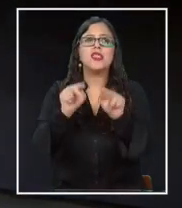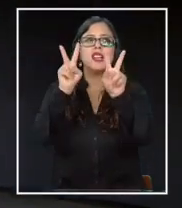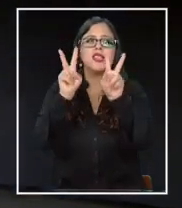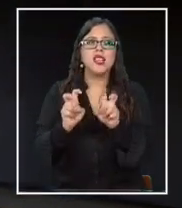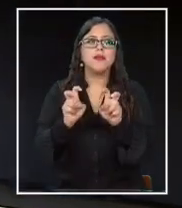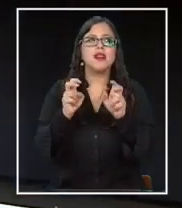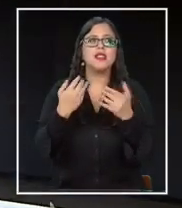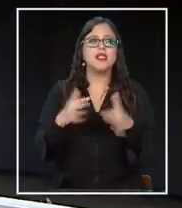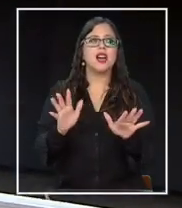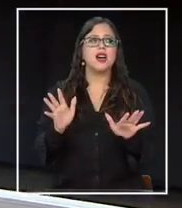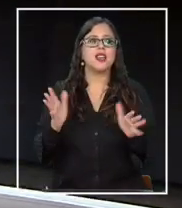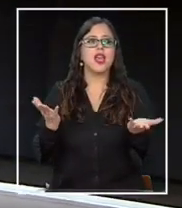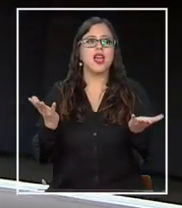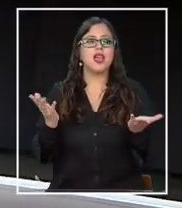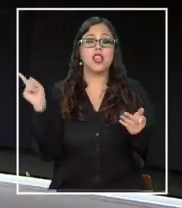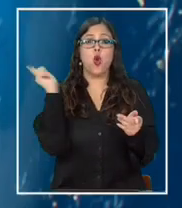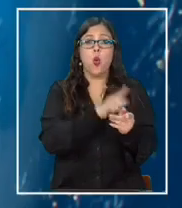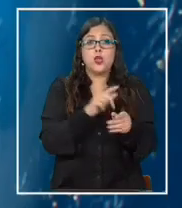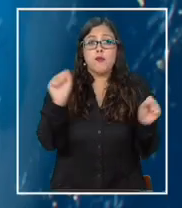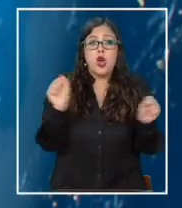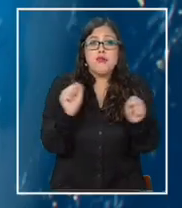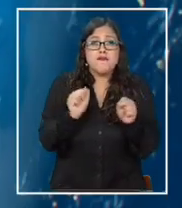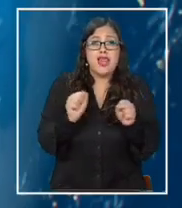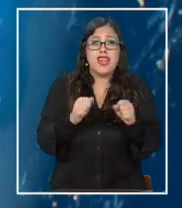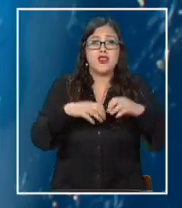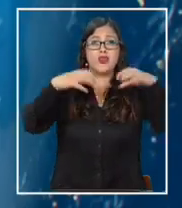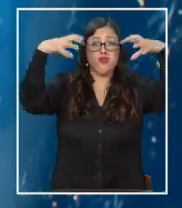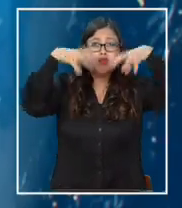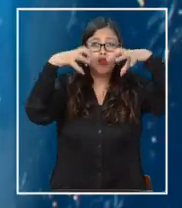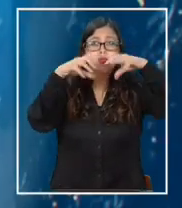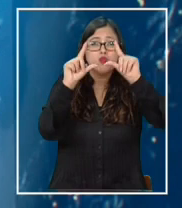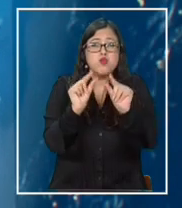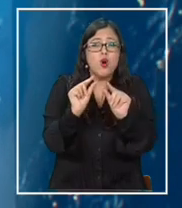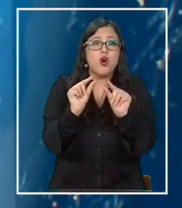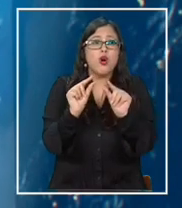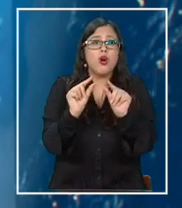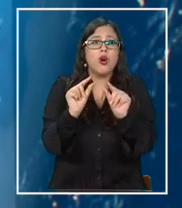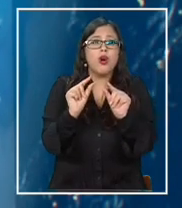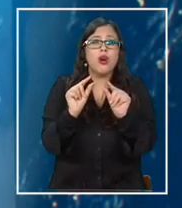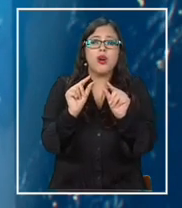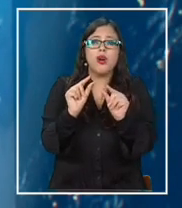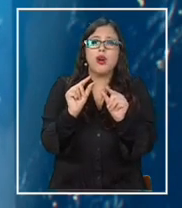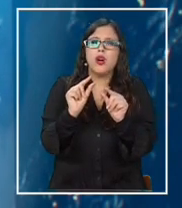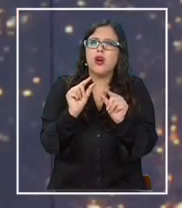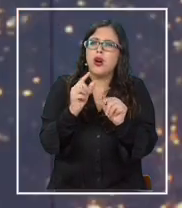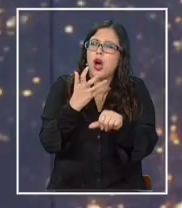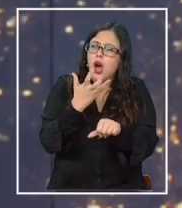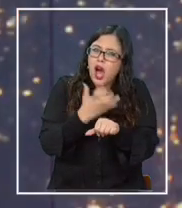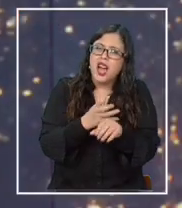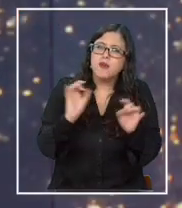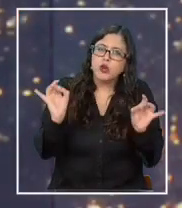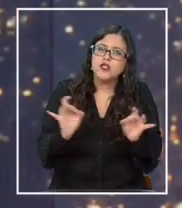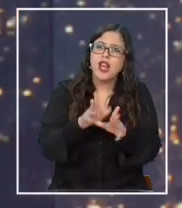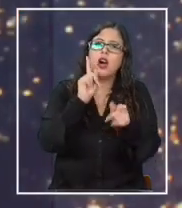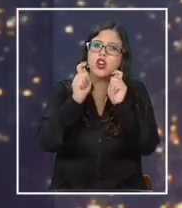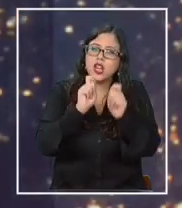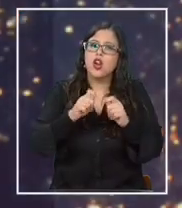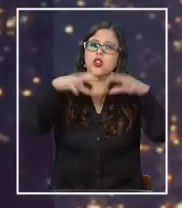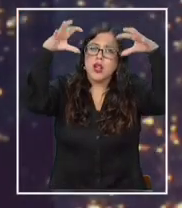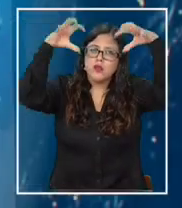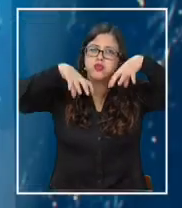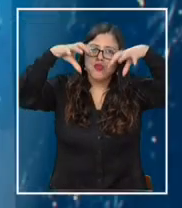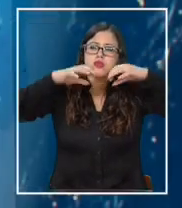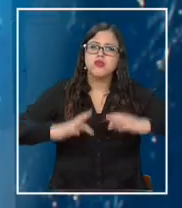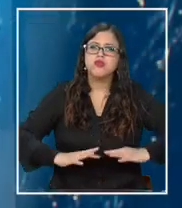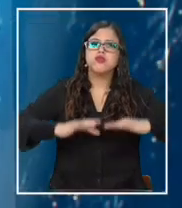antecedentes de los últimos inviernos de nuestro país, con pocas lluvias, uno diría, bueno, ¿tenemos realmente posibilidades o riesgos de inundación